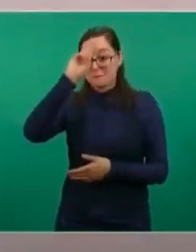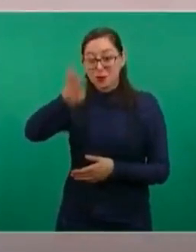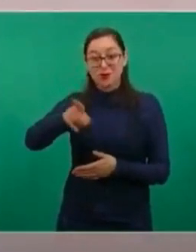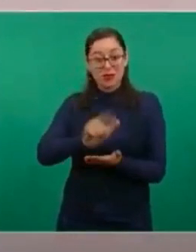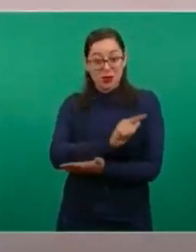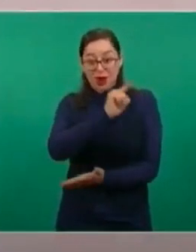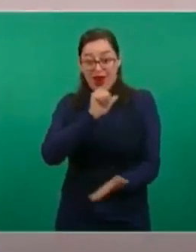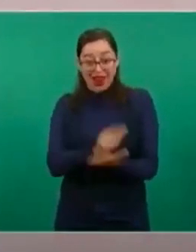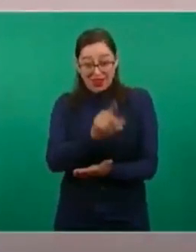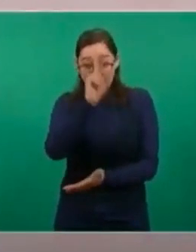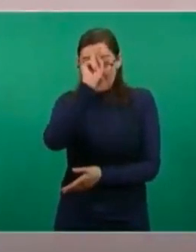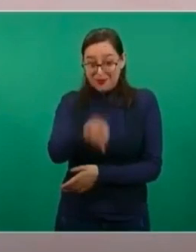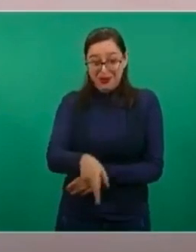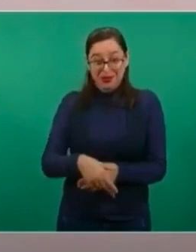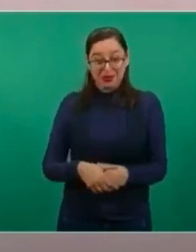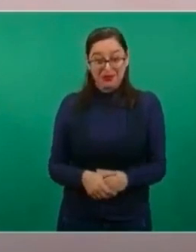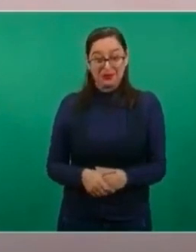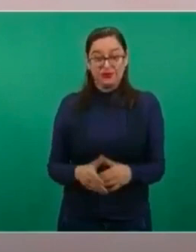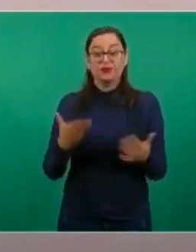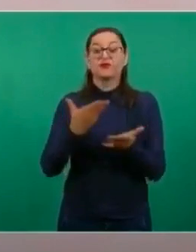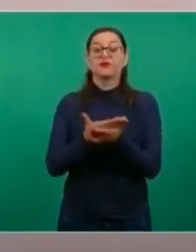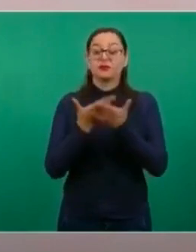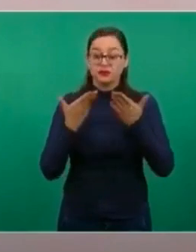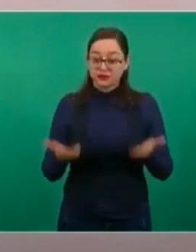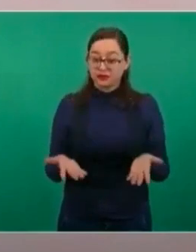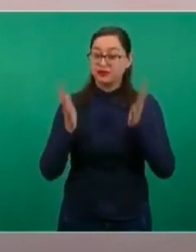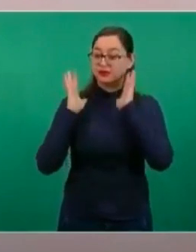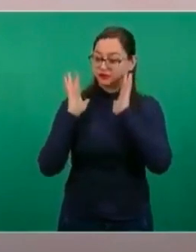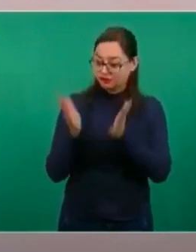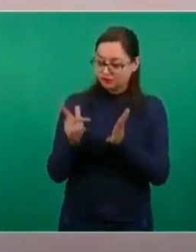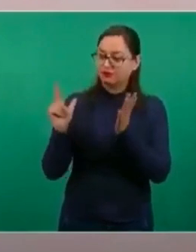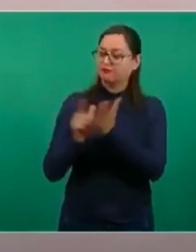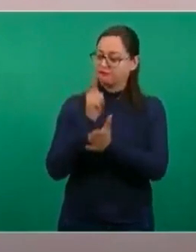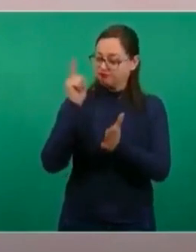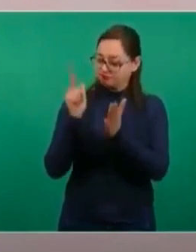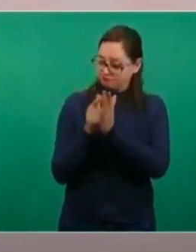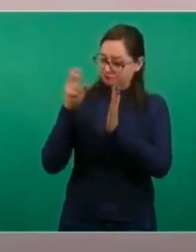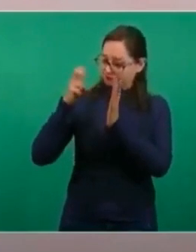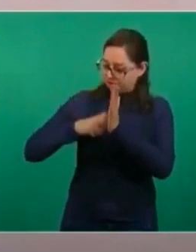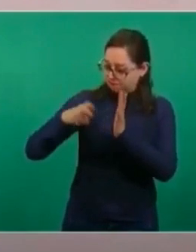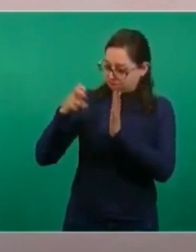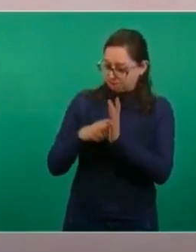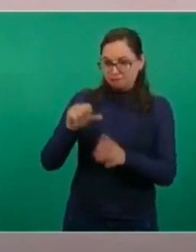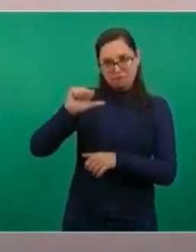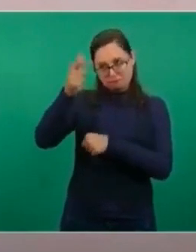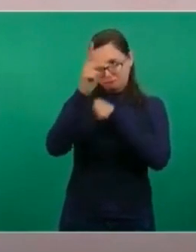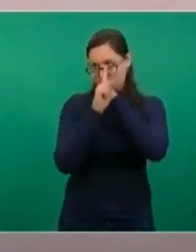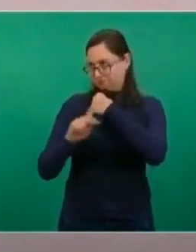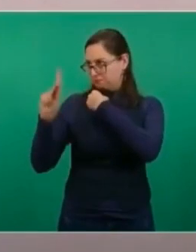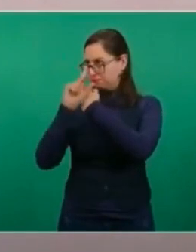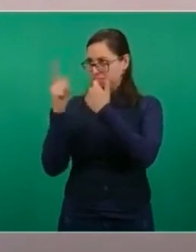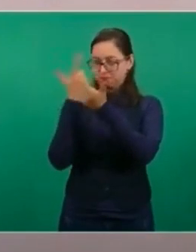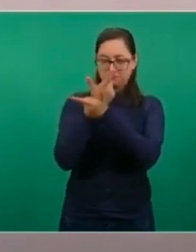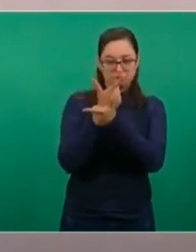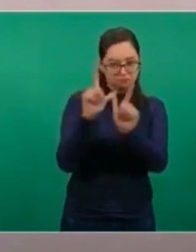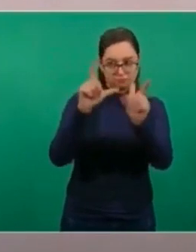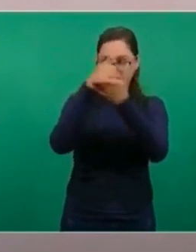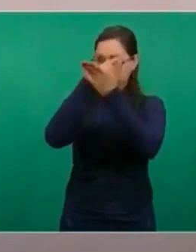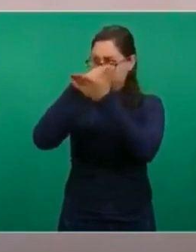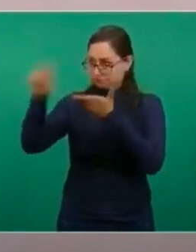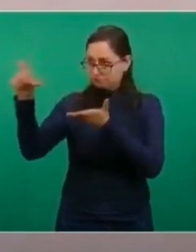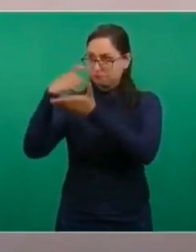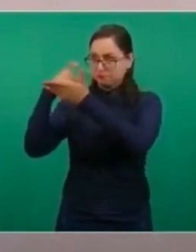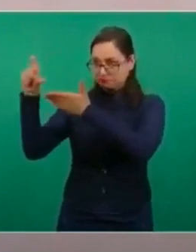las leyes no lo permitían. ahora los podemos comprar en cualquier país todos los